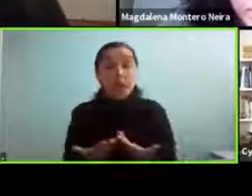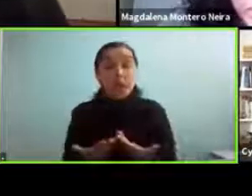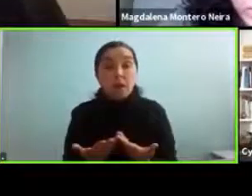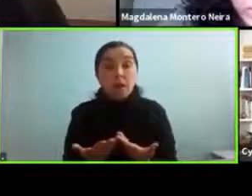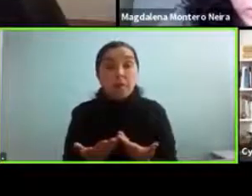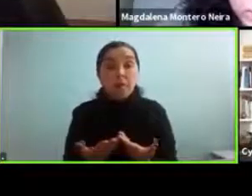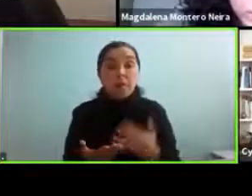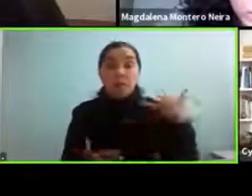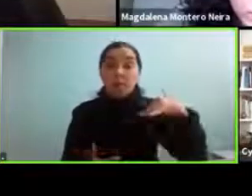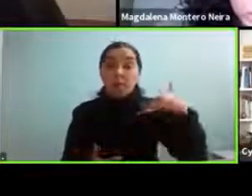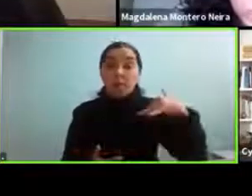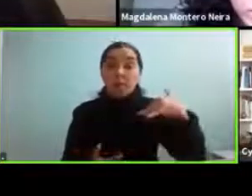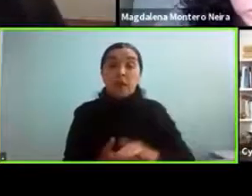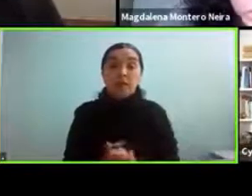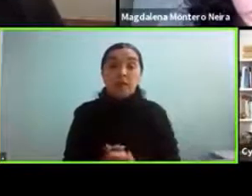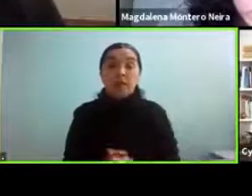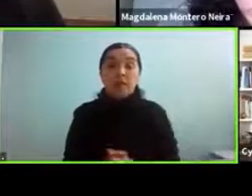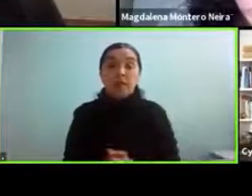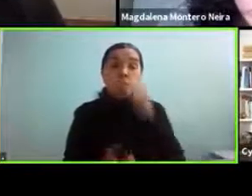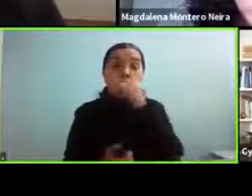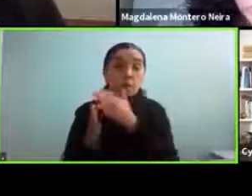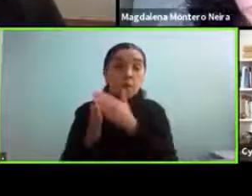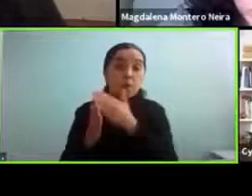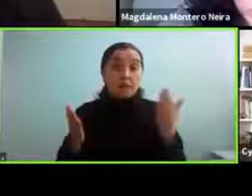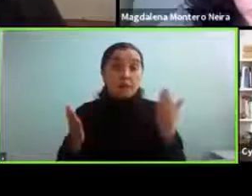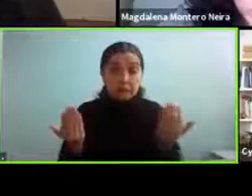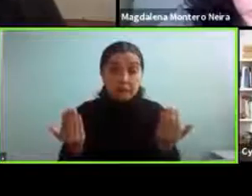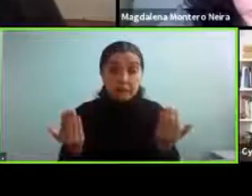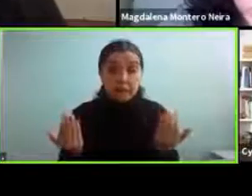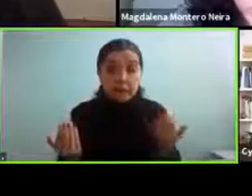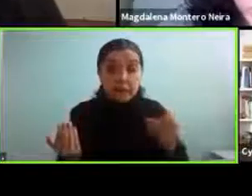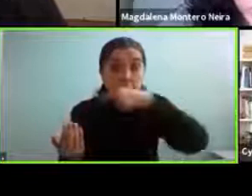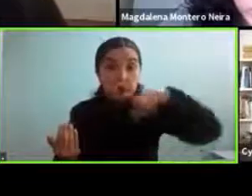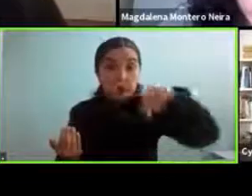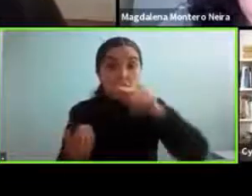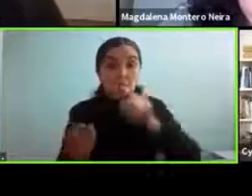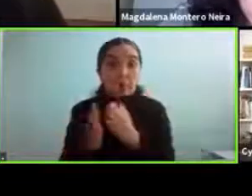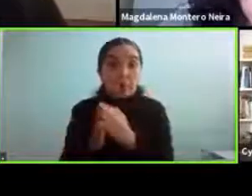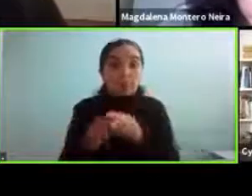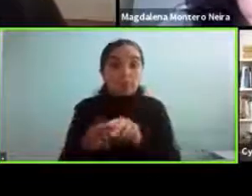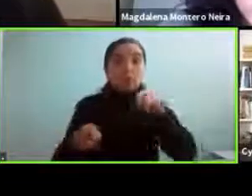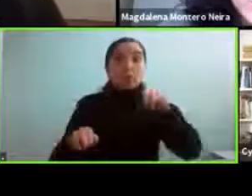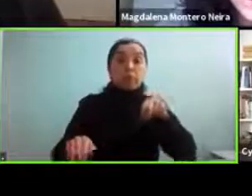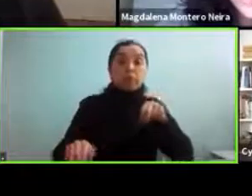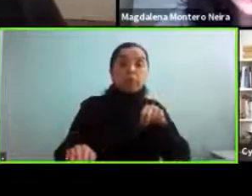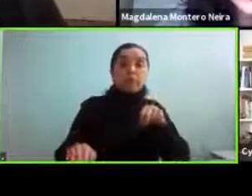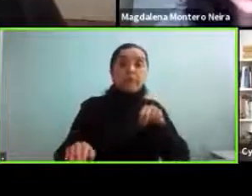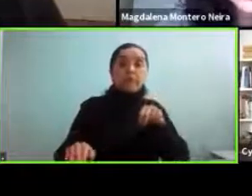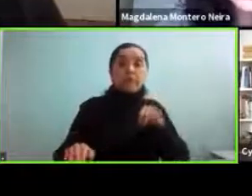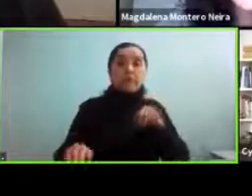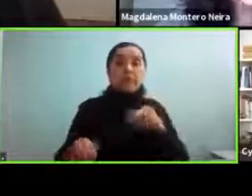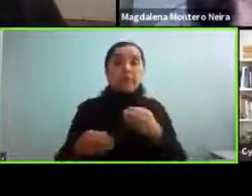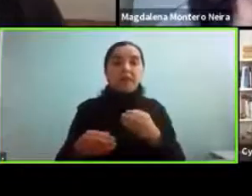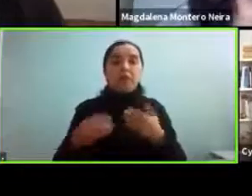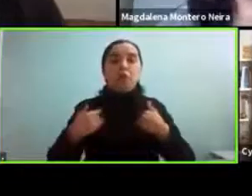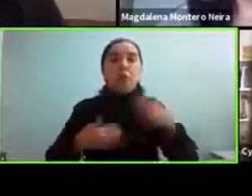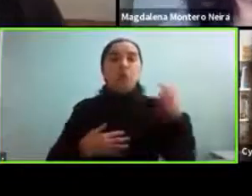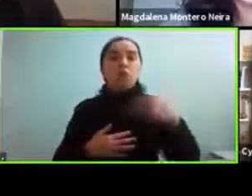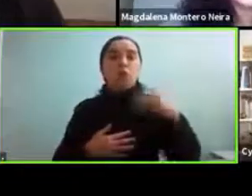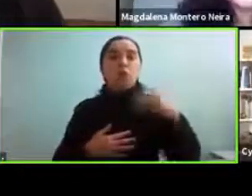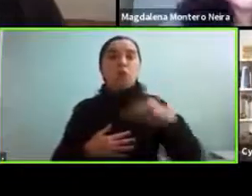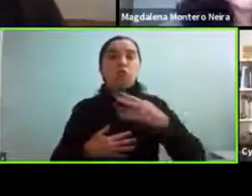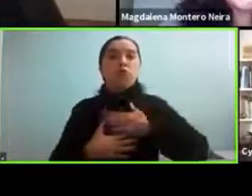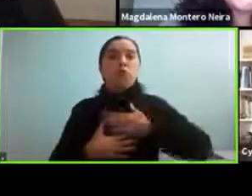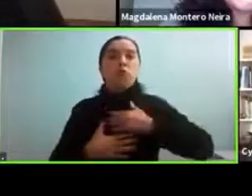importante me parece que el momento requiere que nosotros hagamos también digamos un paso al costado y nos nos desadueñemos del autismo los